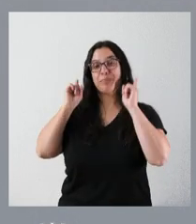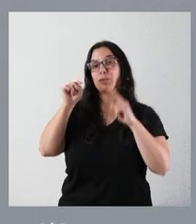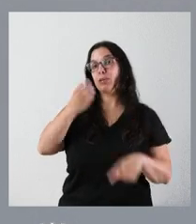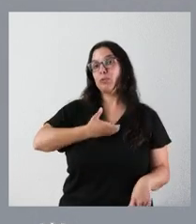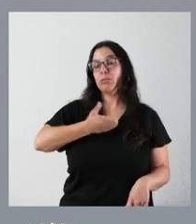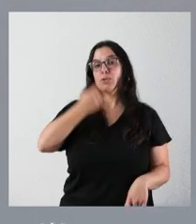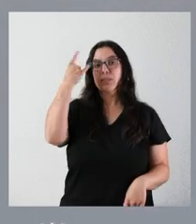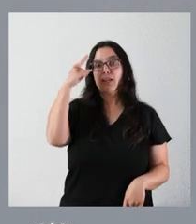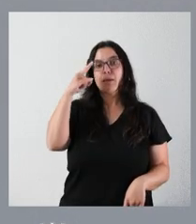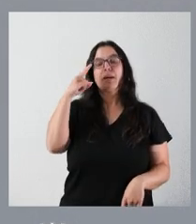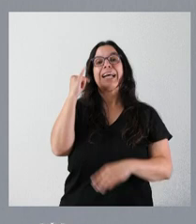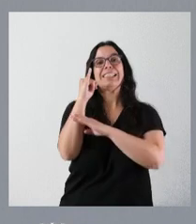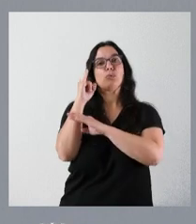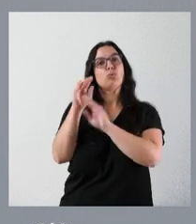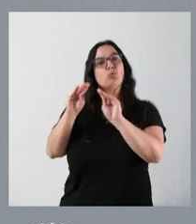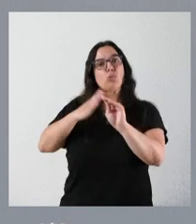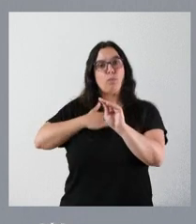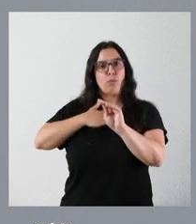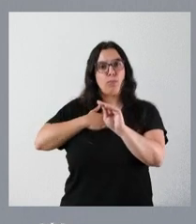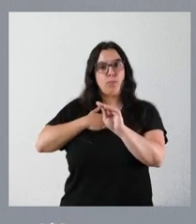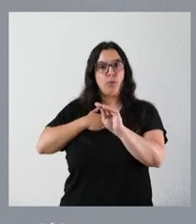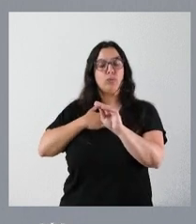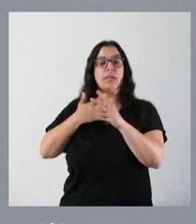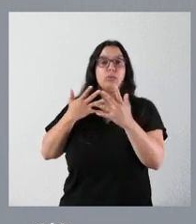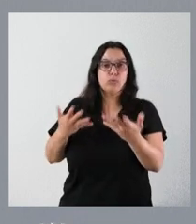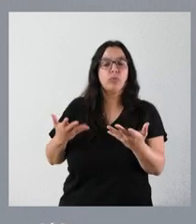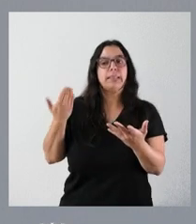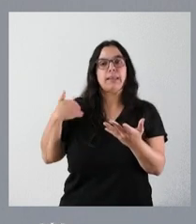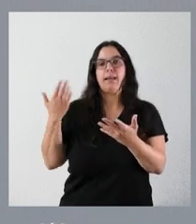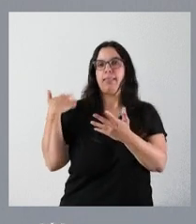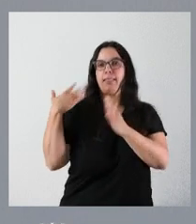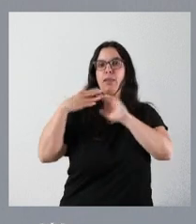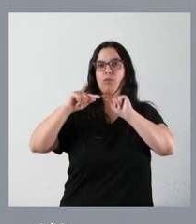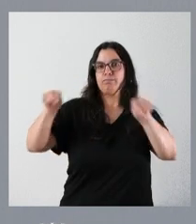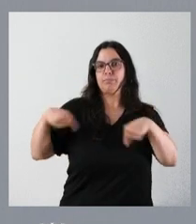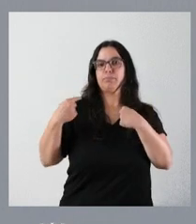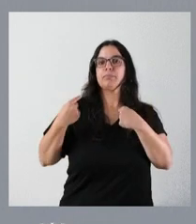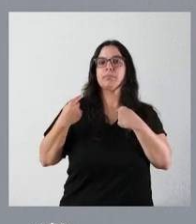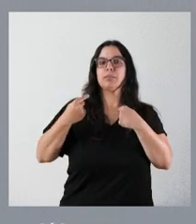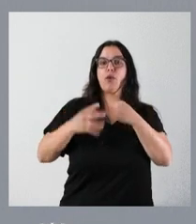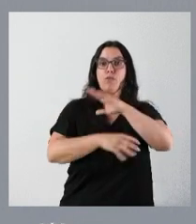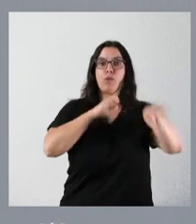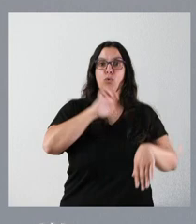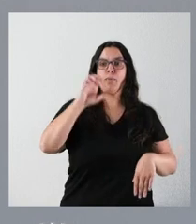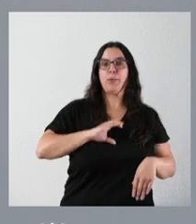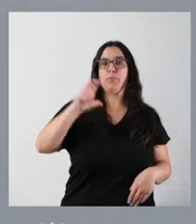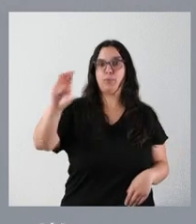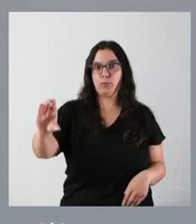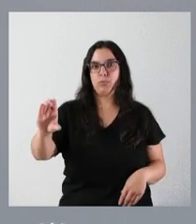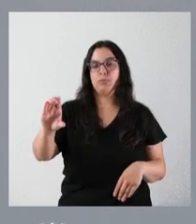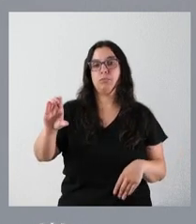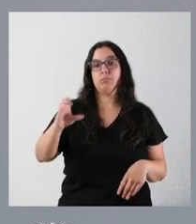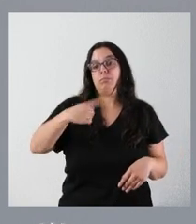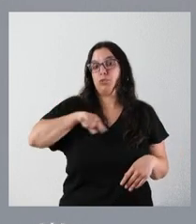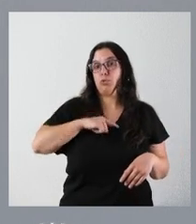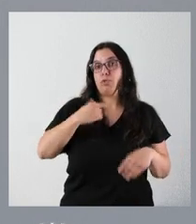Salamanca tiene su propio instituto de vivienda y, por tanto, ya firmó un convenio para obtener estos fondos europeos. Y lo que hace la Junta de Castilla y León,